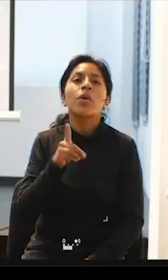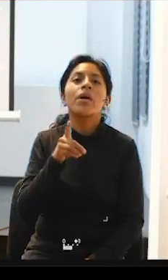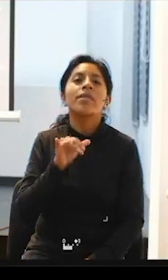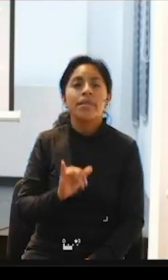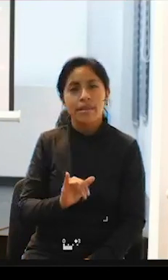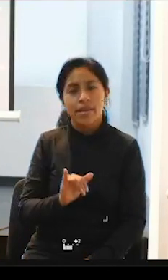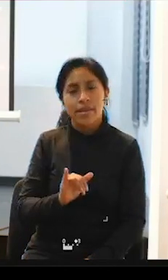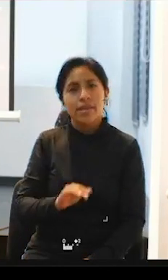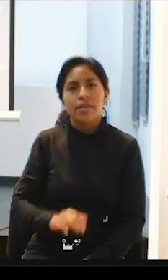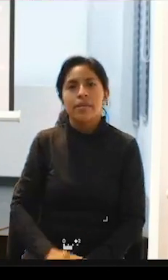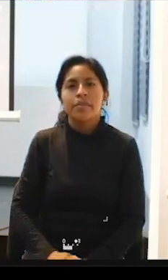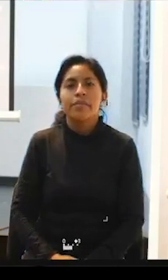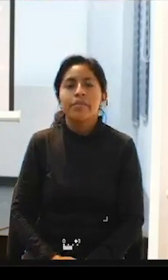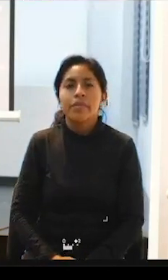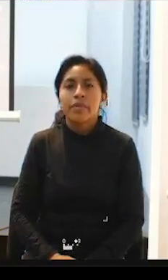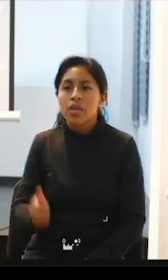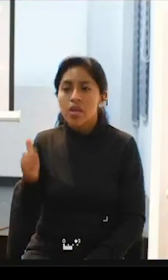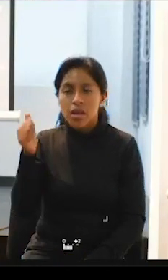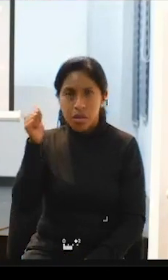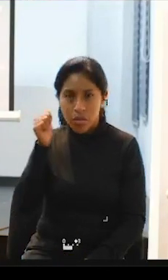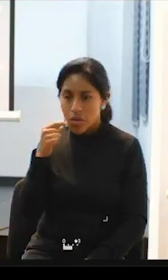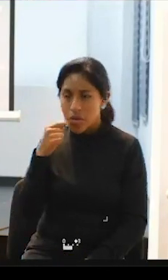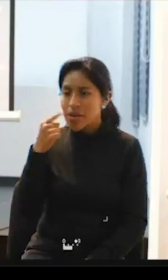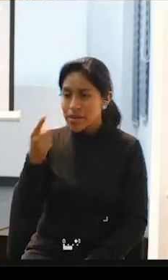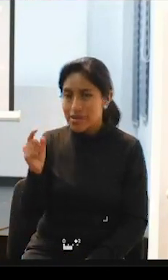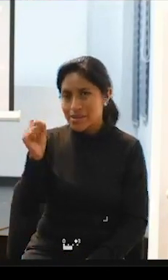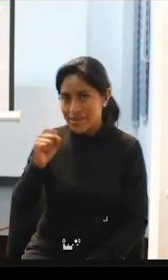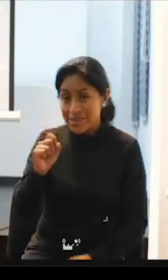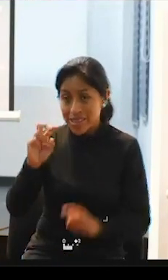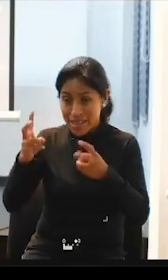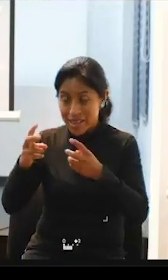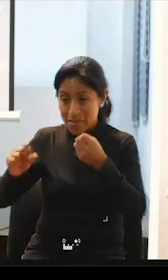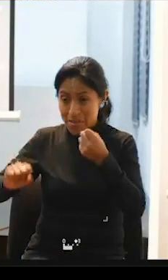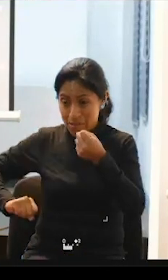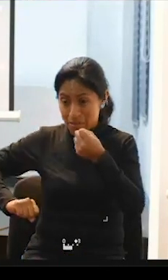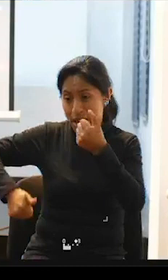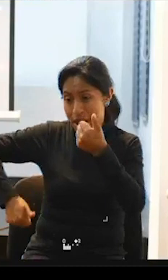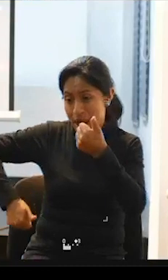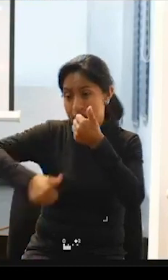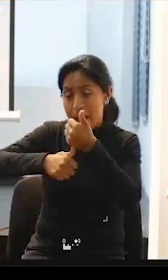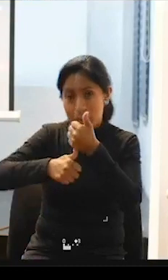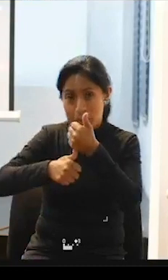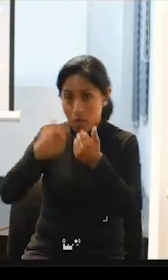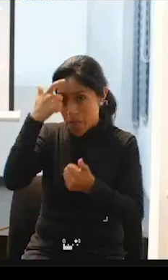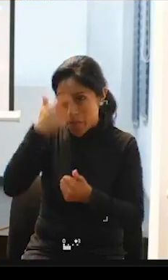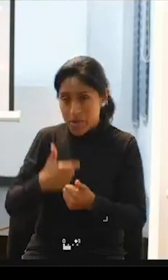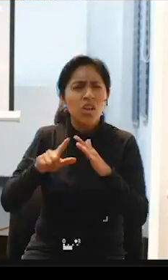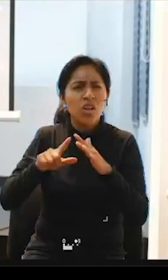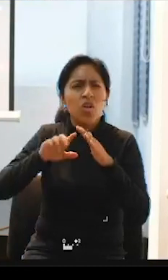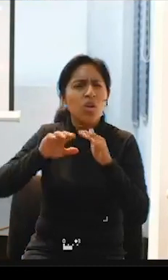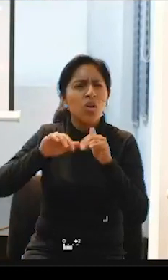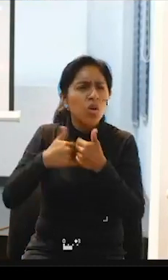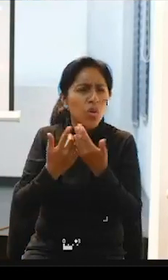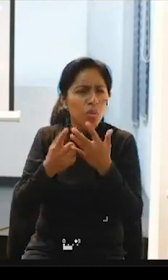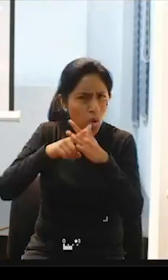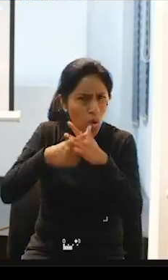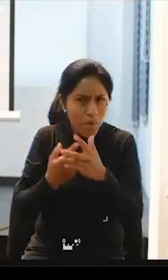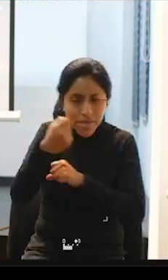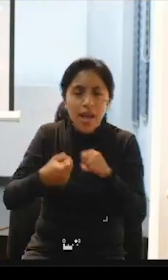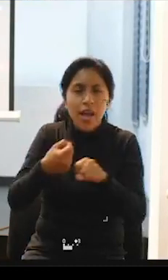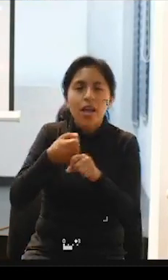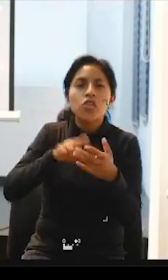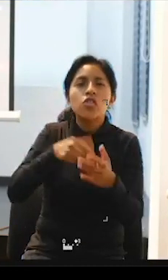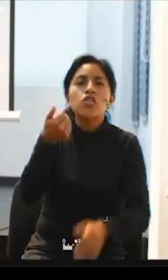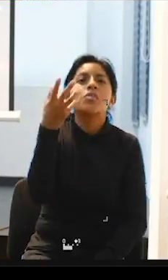si como les mencionaba lo que fue la figura de la asistencia personal se creó en el año 2016 a través de la ley para la promoción de la autonomía